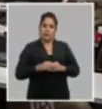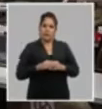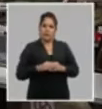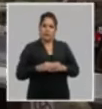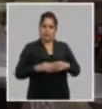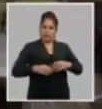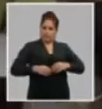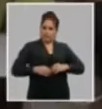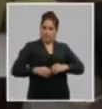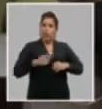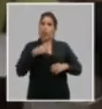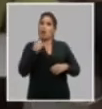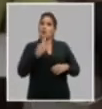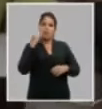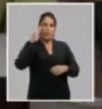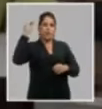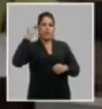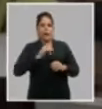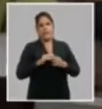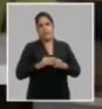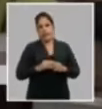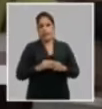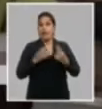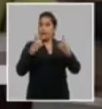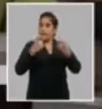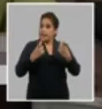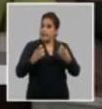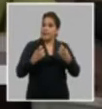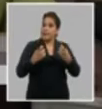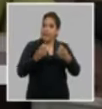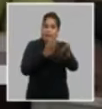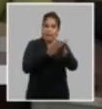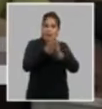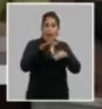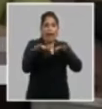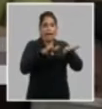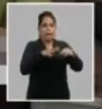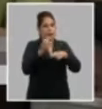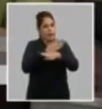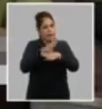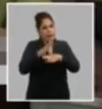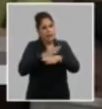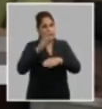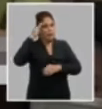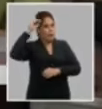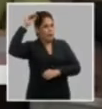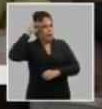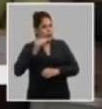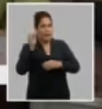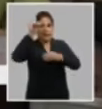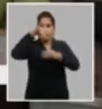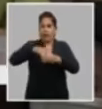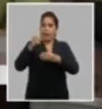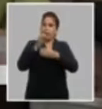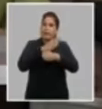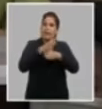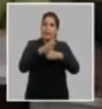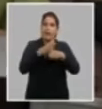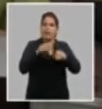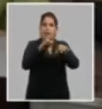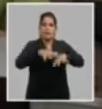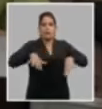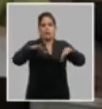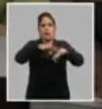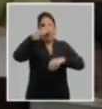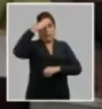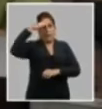nosotros hemos reconocido la necesidad de desarrollar un accionar más consciente e integrado de los diferentes actores de la